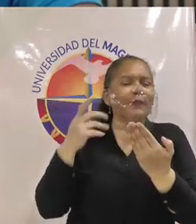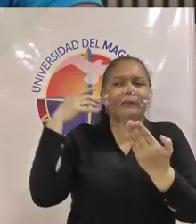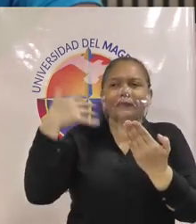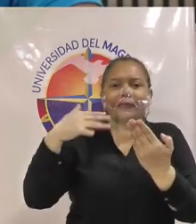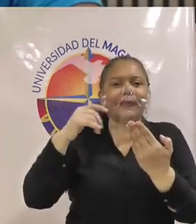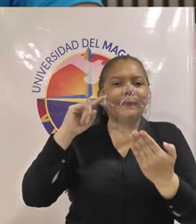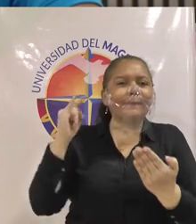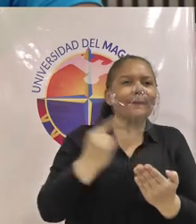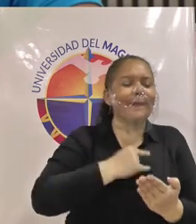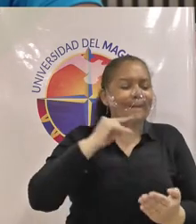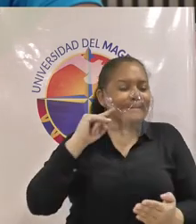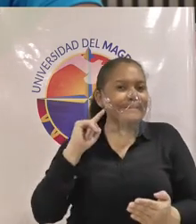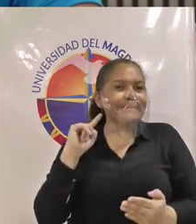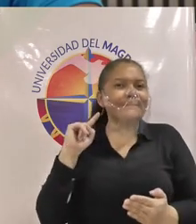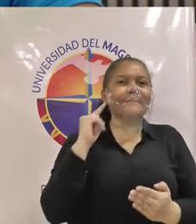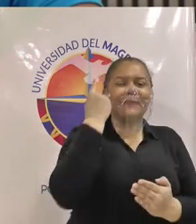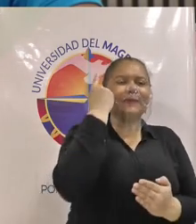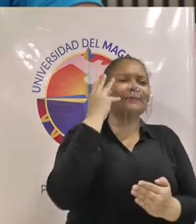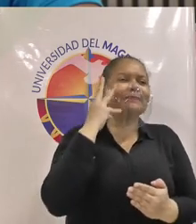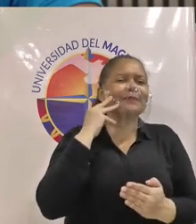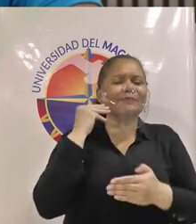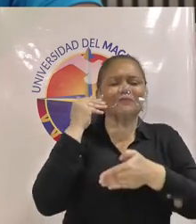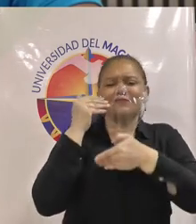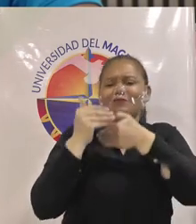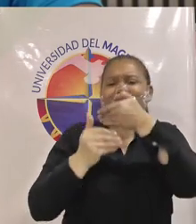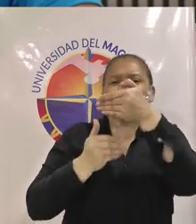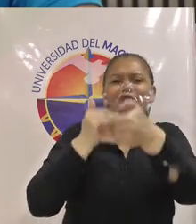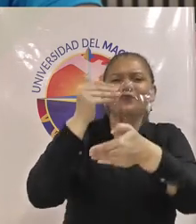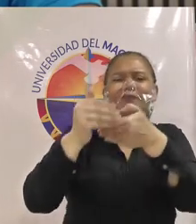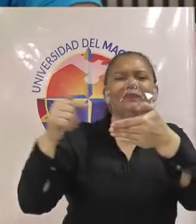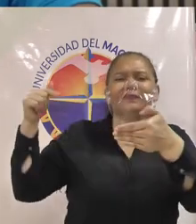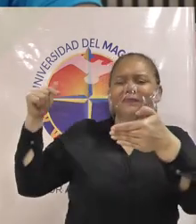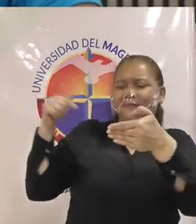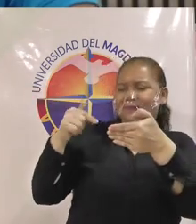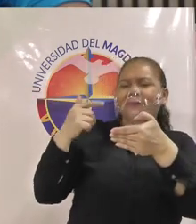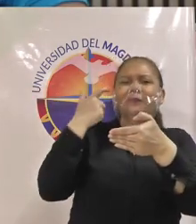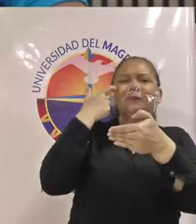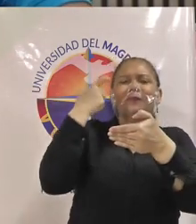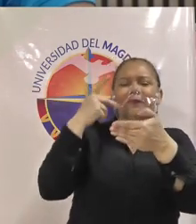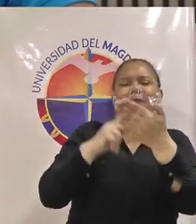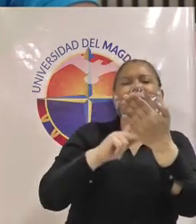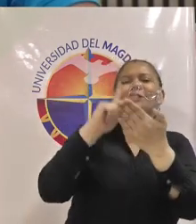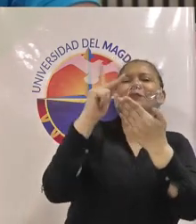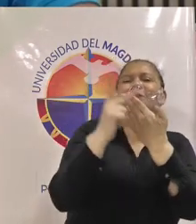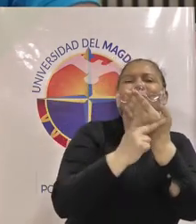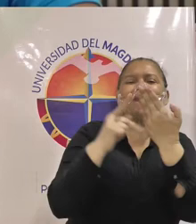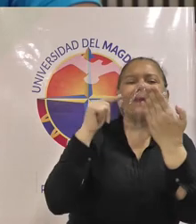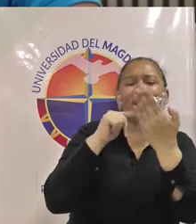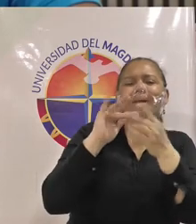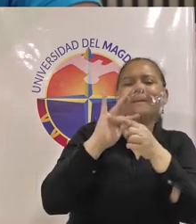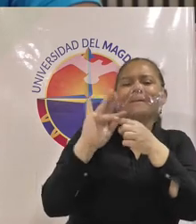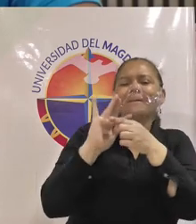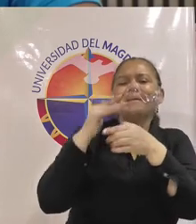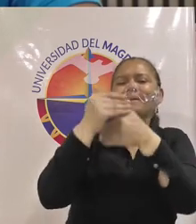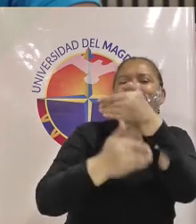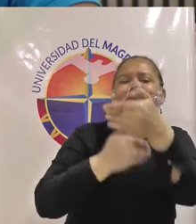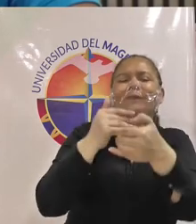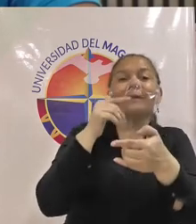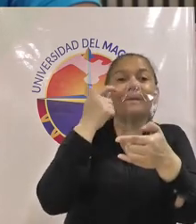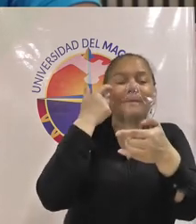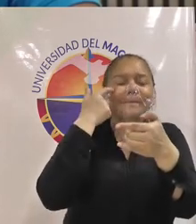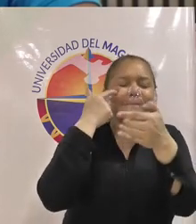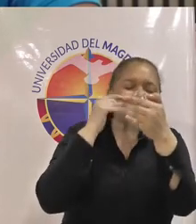piloto esto significa que los proyectos la implementación de esto debe ser debe ser dirigida al